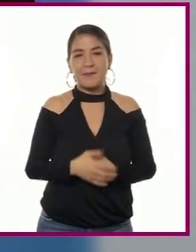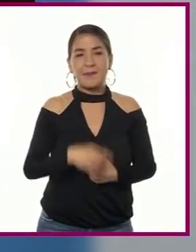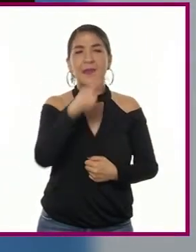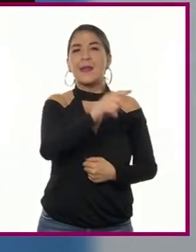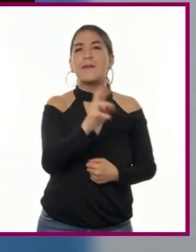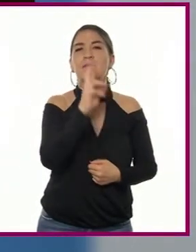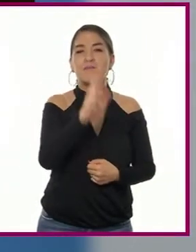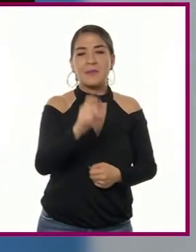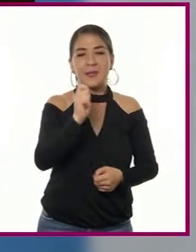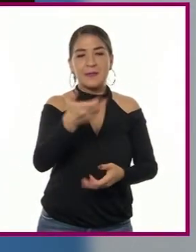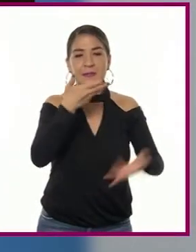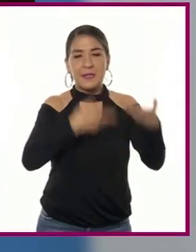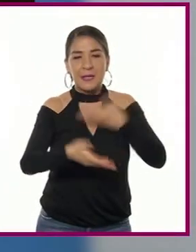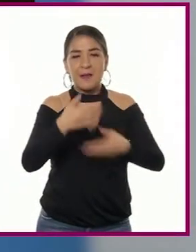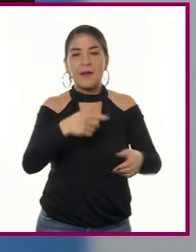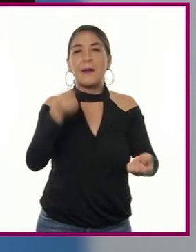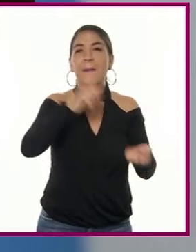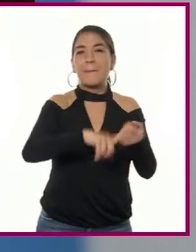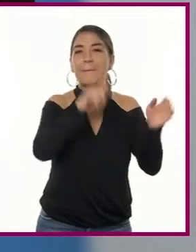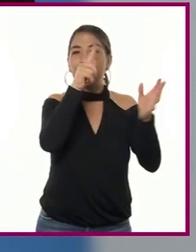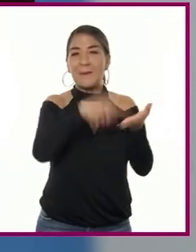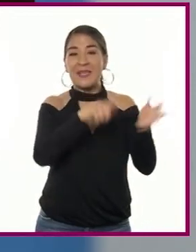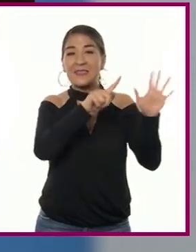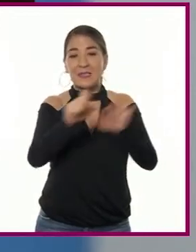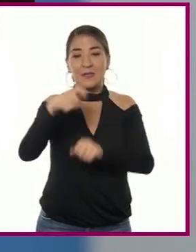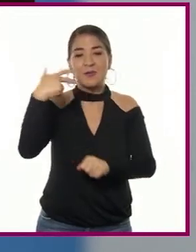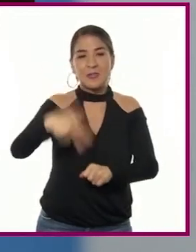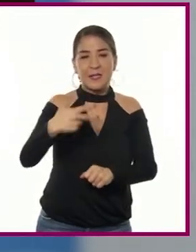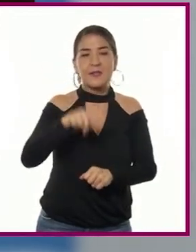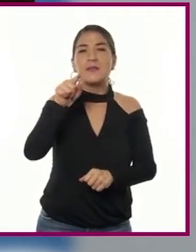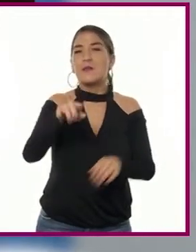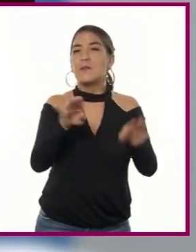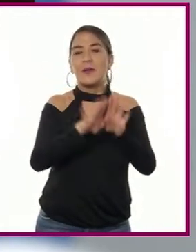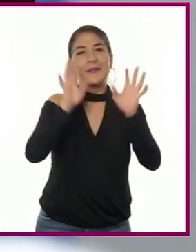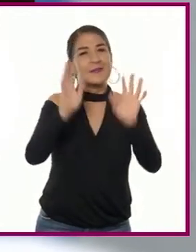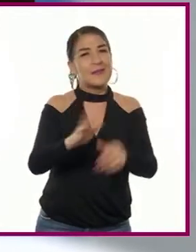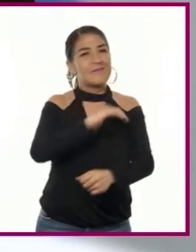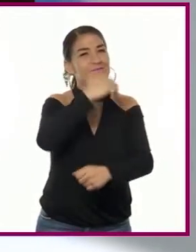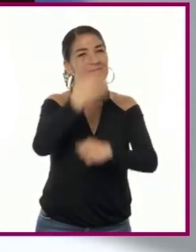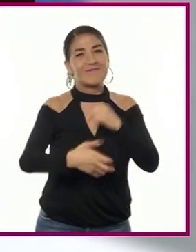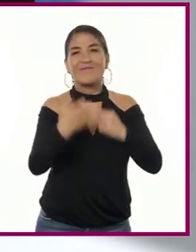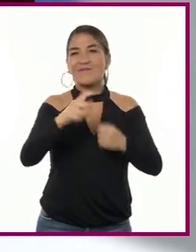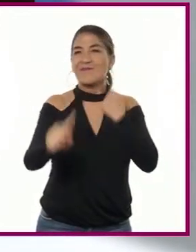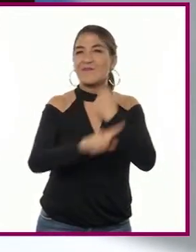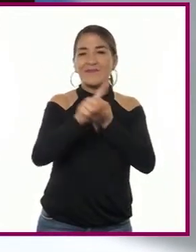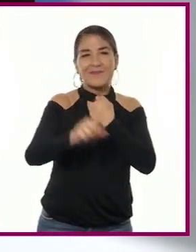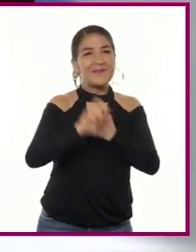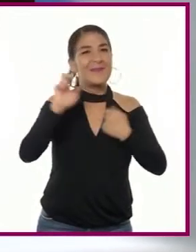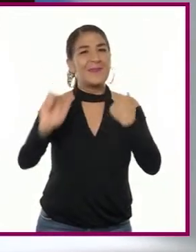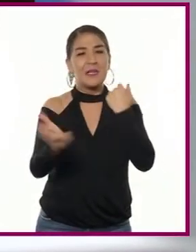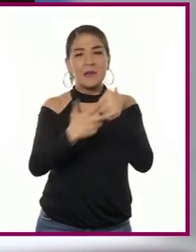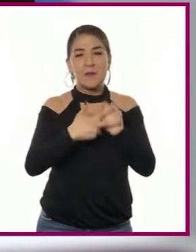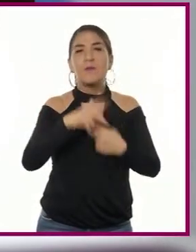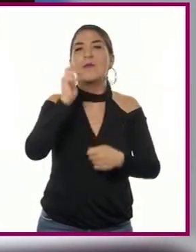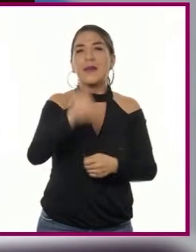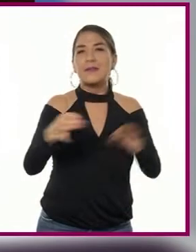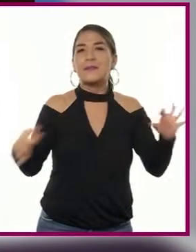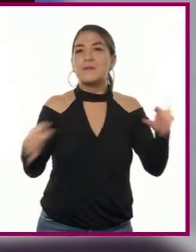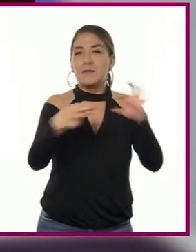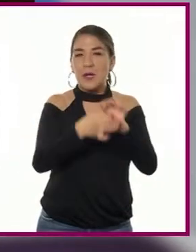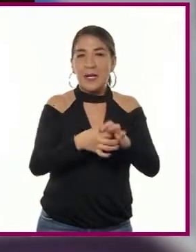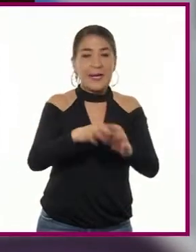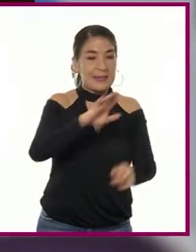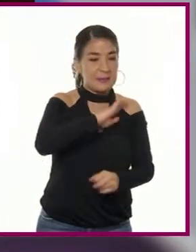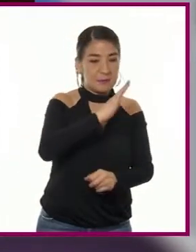resultantes tratados de Utrecht en 1713 pusieron fin al conflicto europeo, uniendo así toda